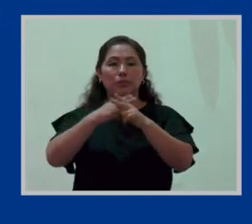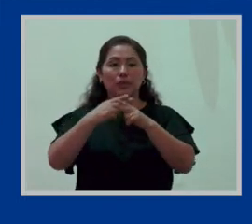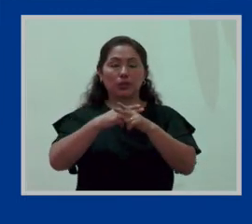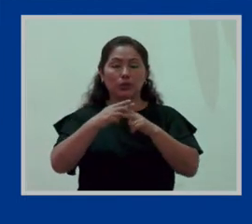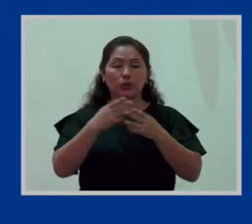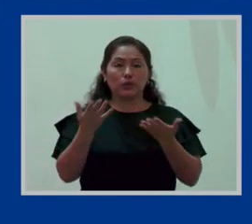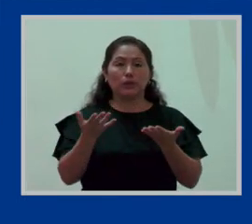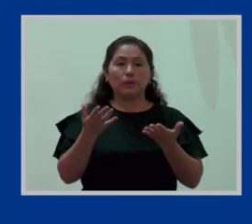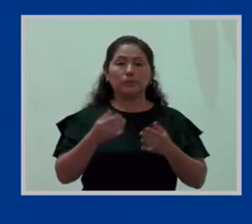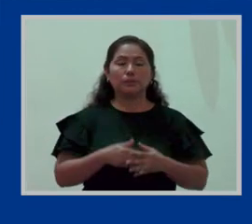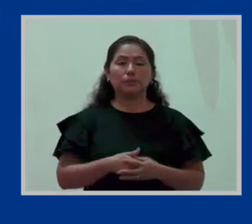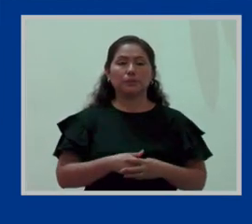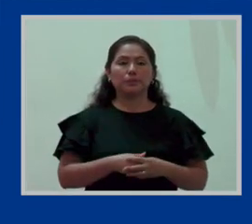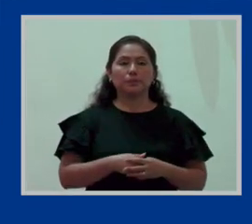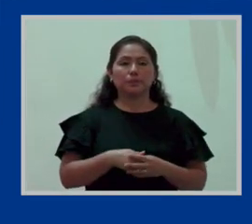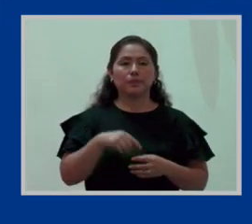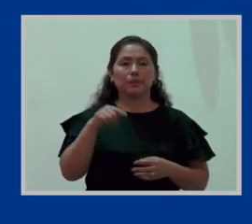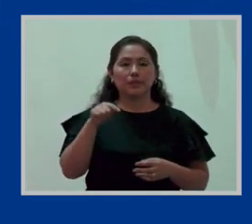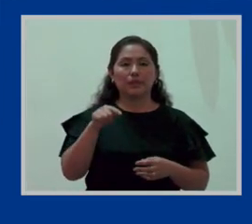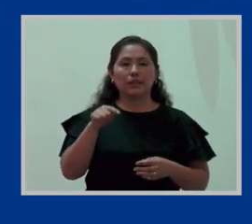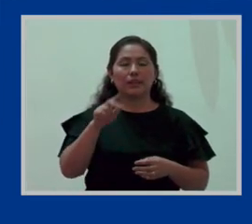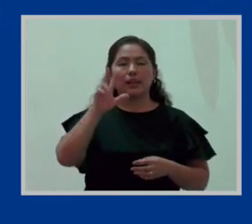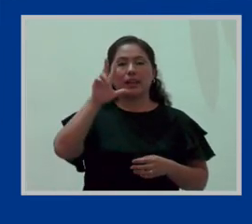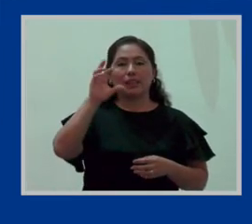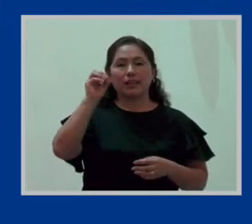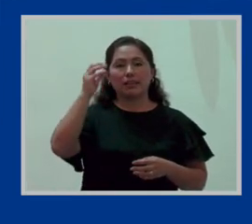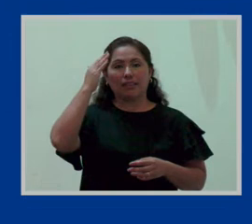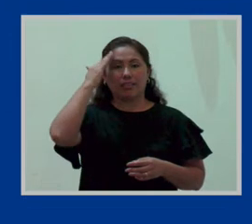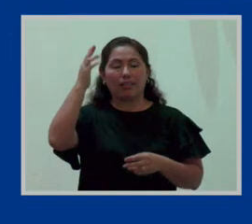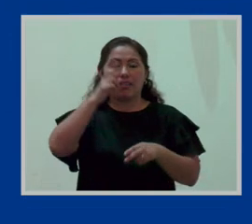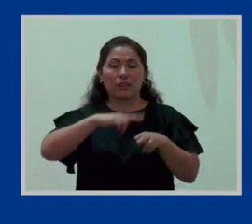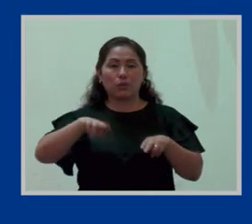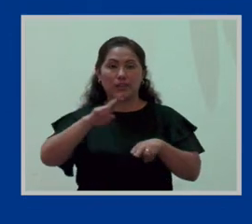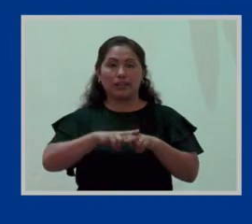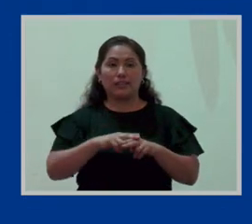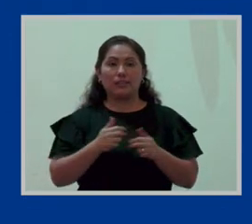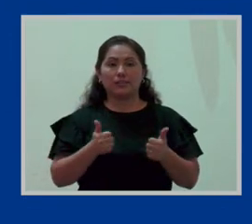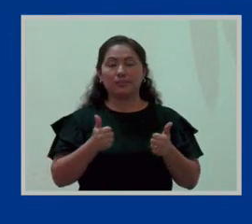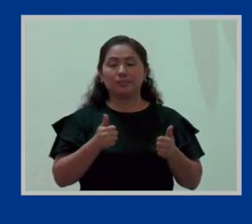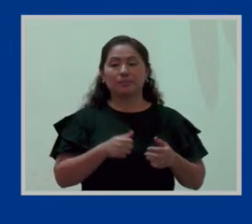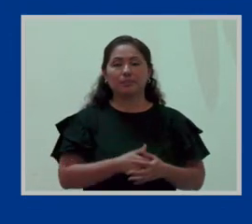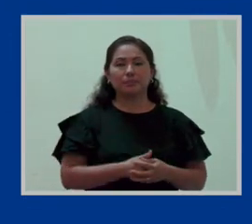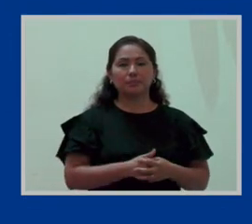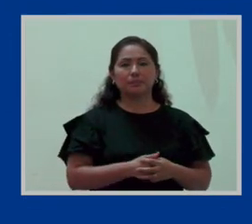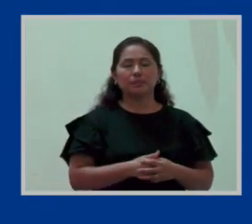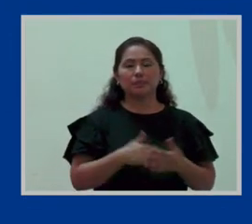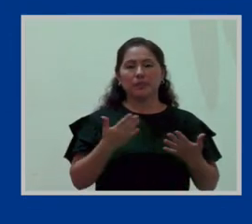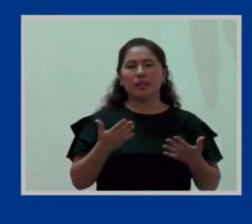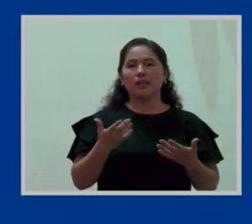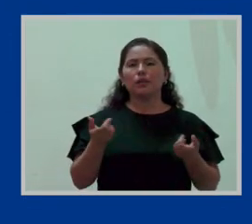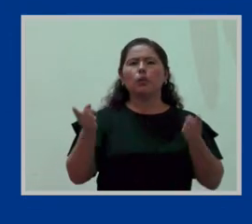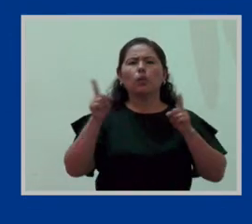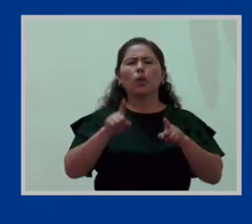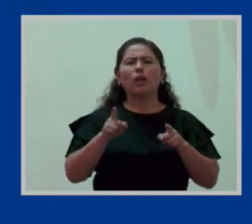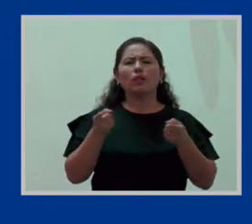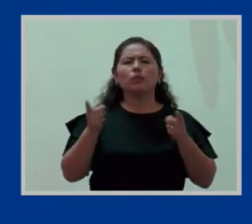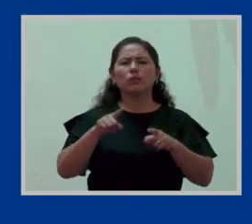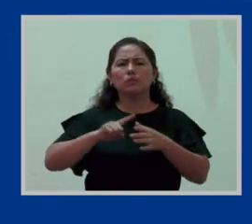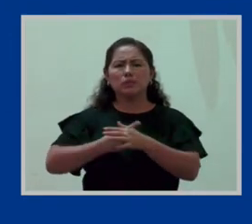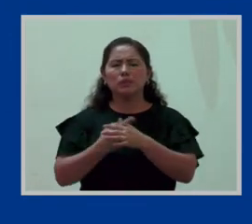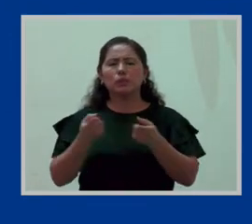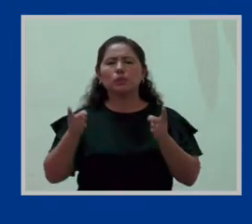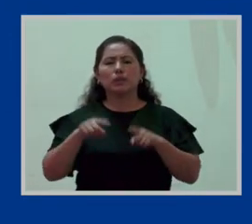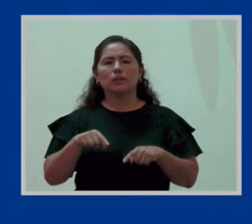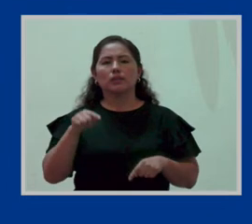perdón, el periodo de esta licencia es de 30 días naturales. ¿Bien? ¿A partir de cuándo? A partir de